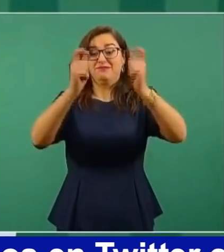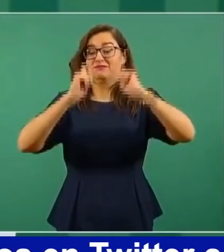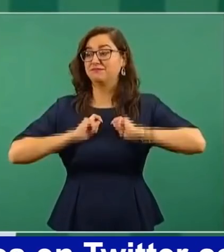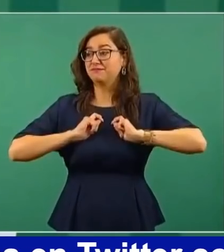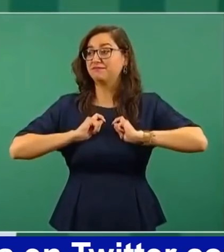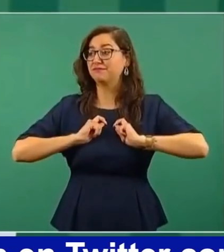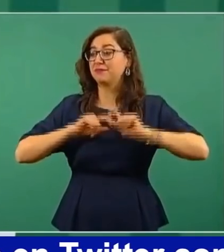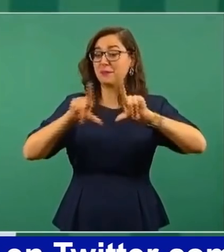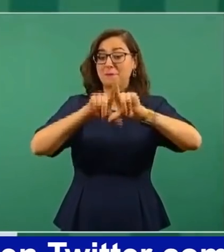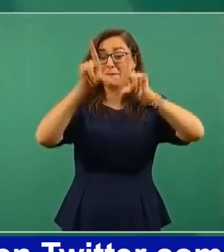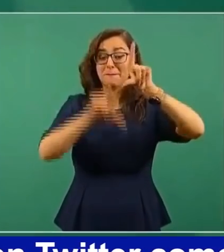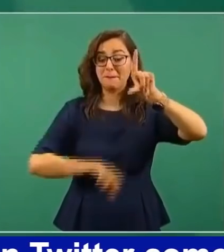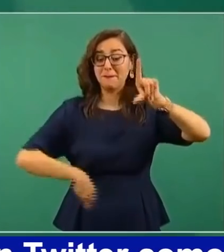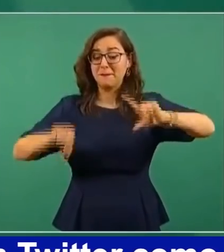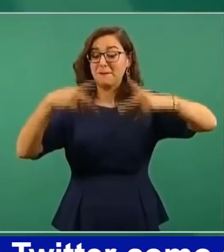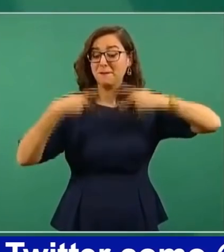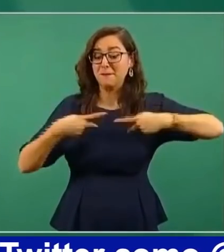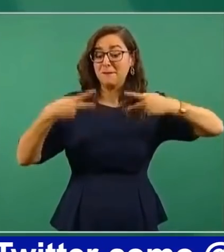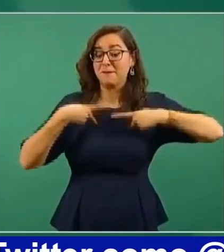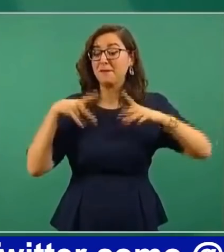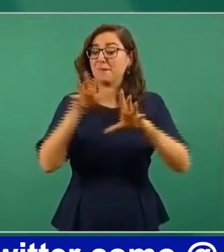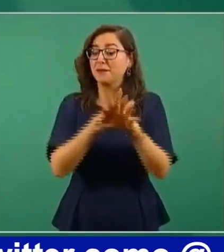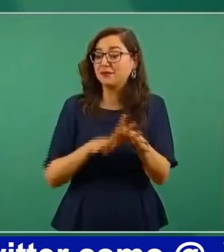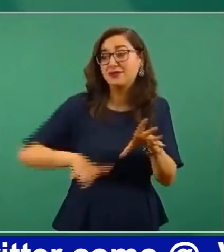a los ciudadanos defender